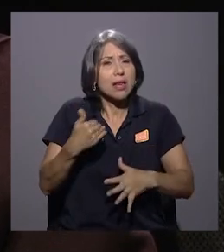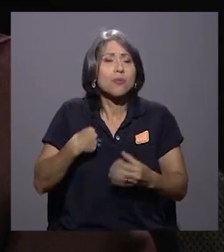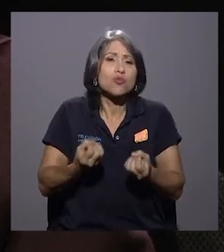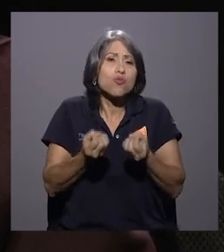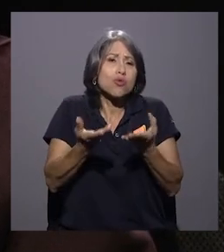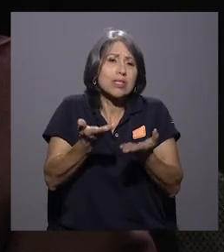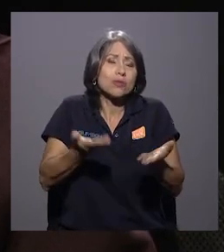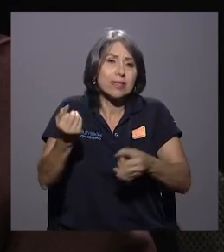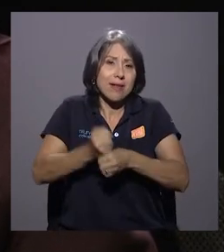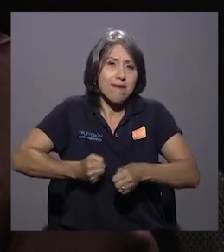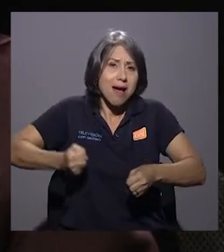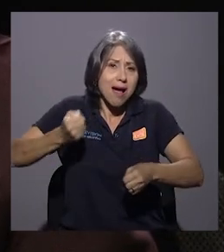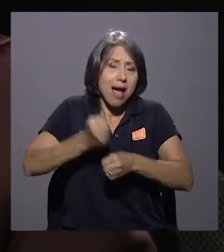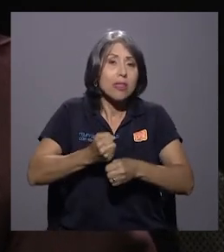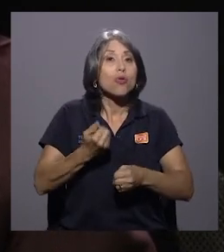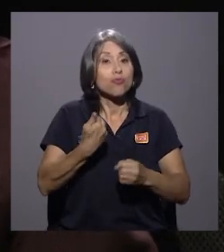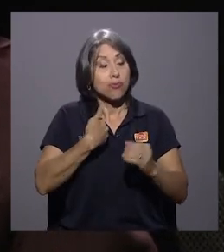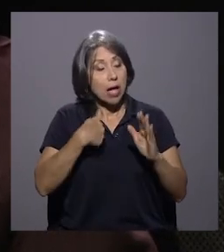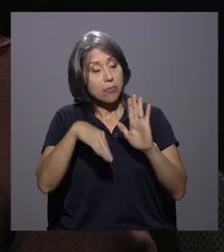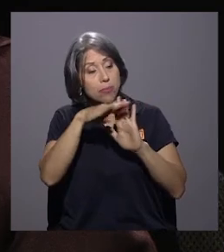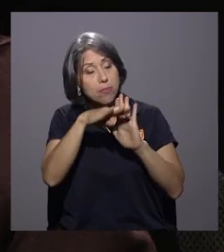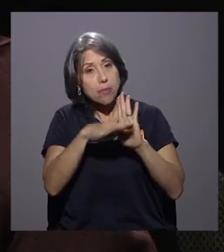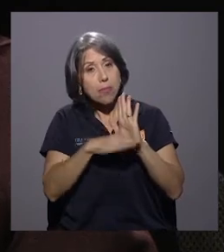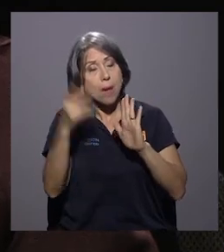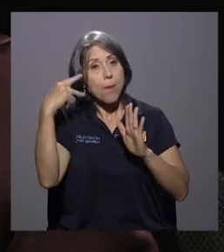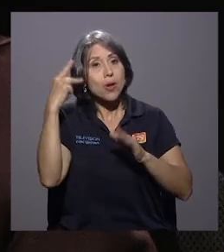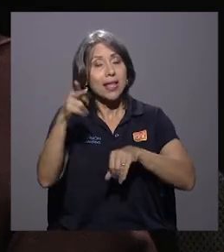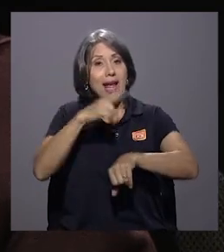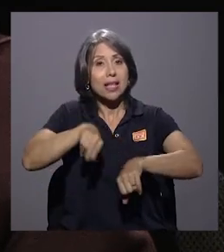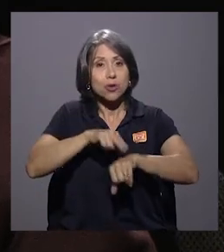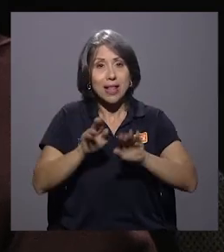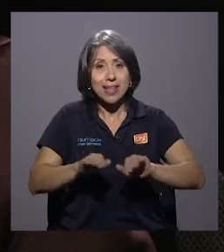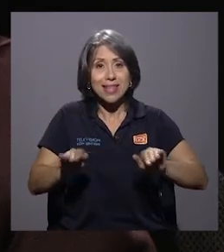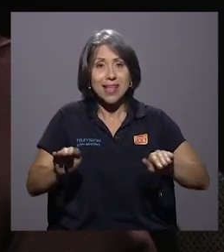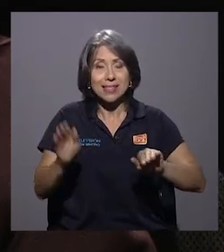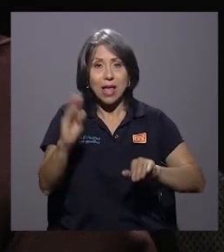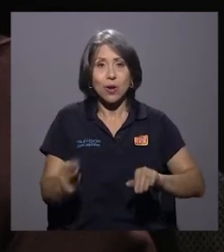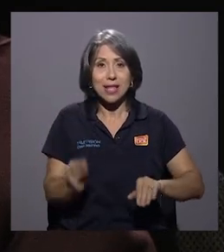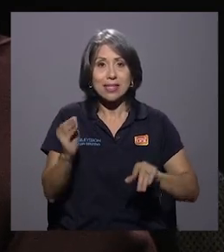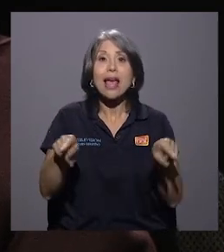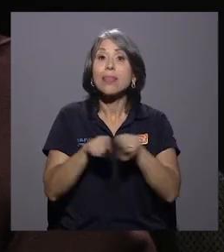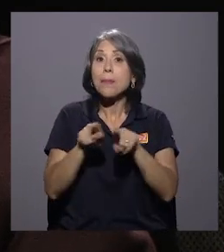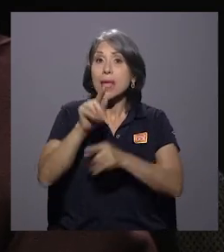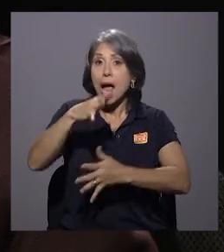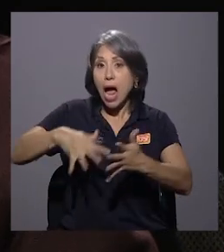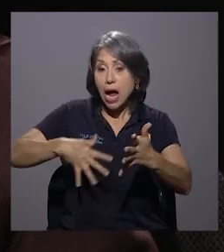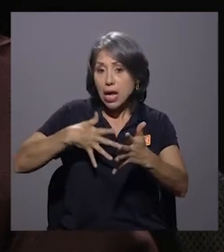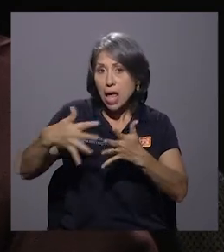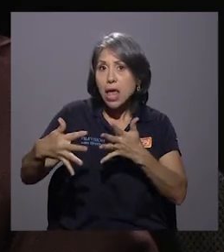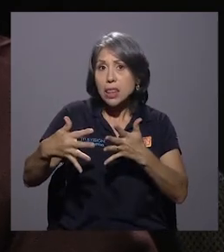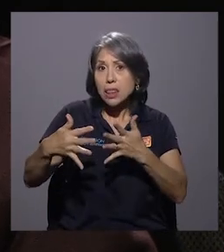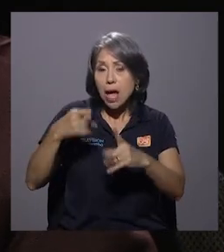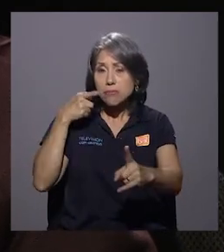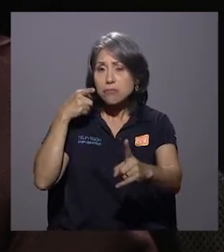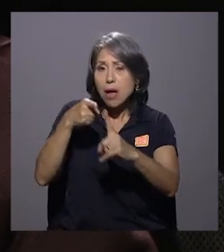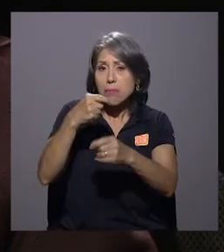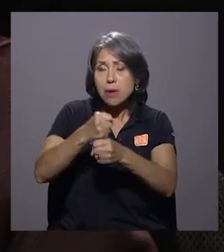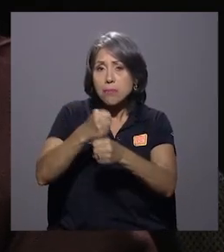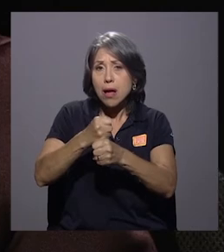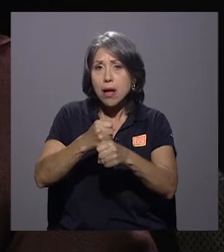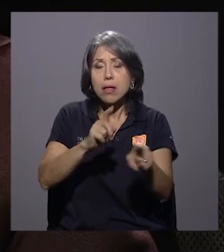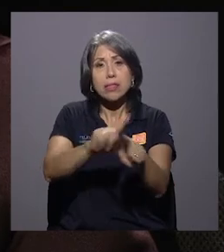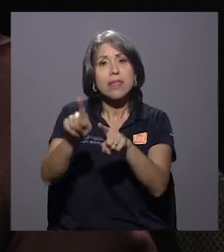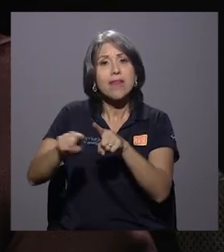trabajando, hay una política nacional de niñez y adolescencia, hay una agenda que establece una ruta crítica, hay una serie de políticas